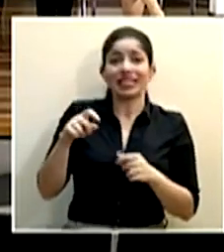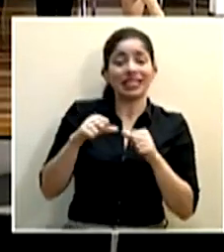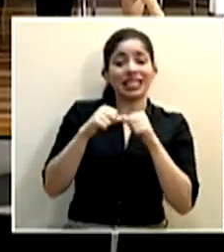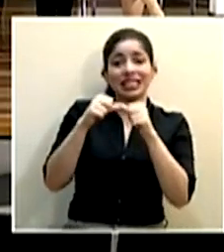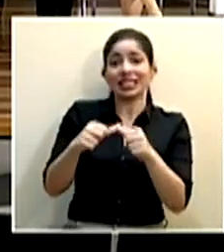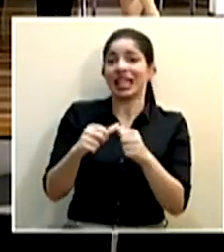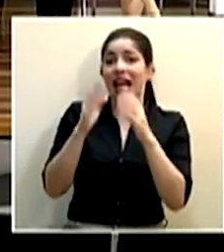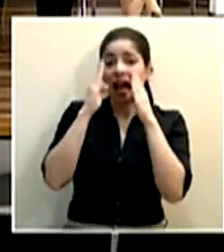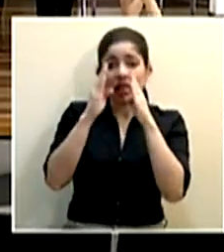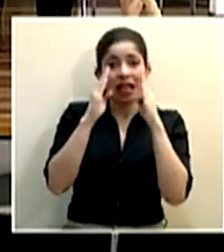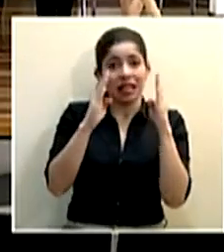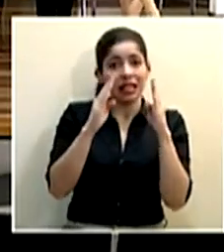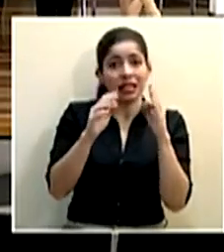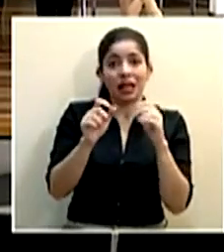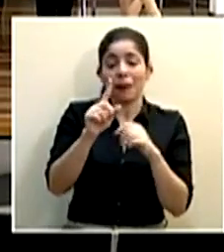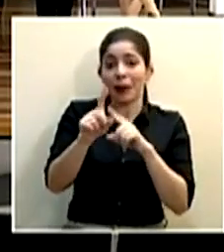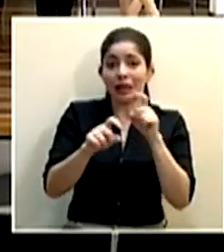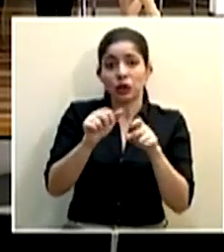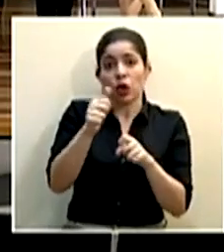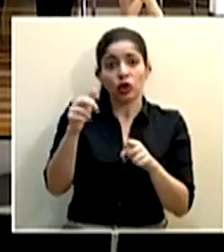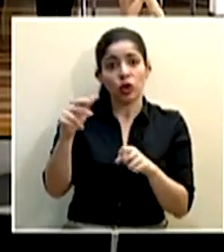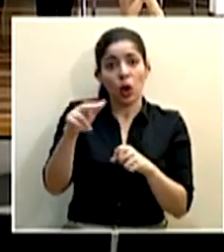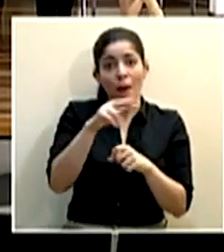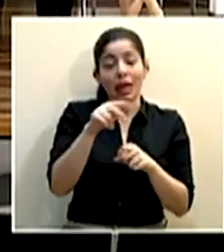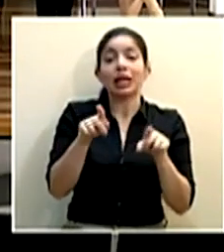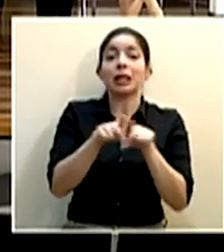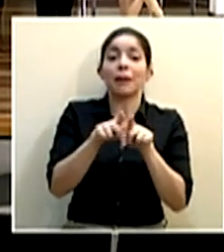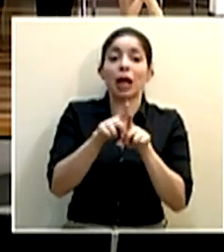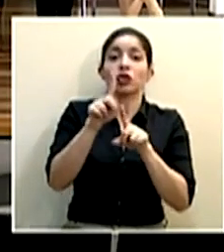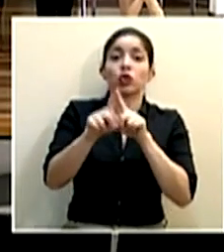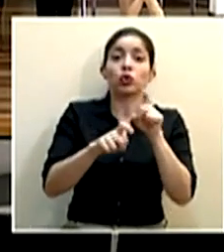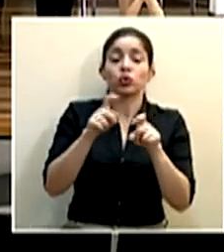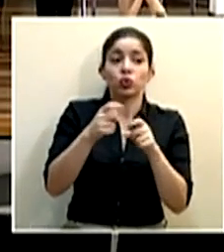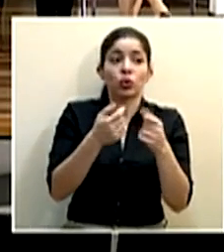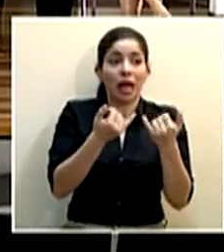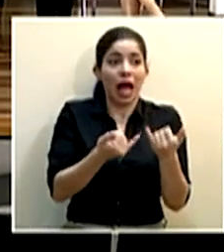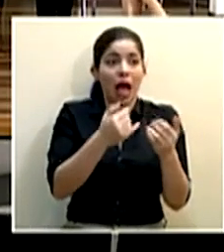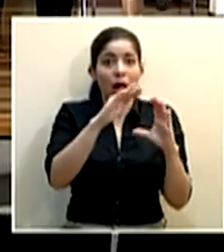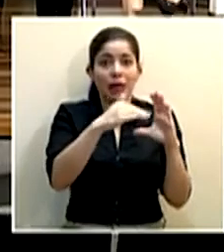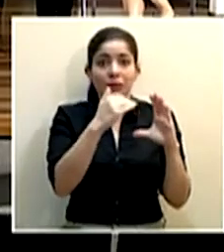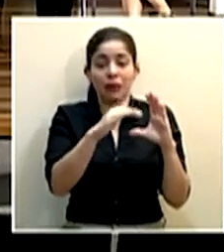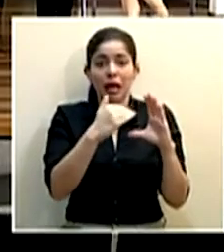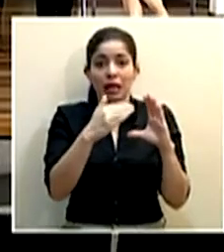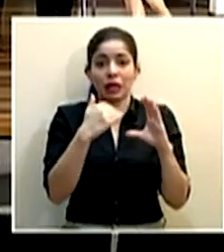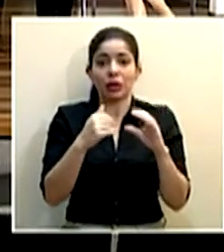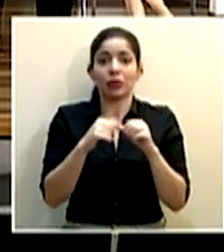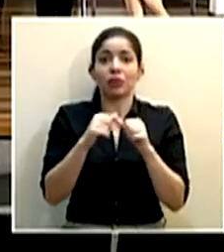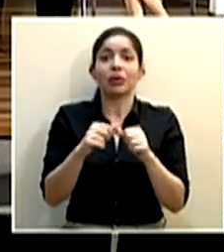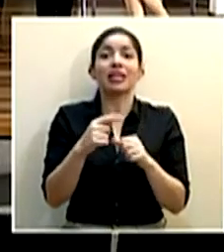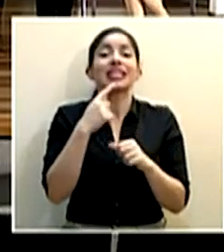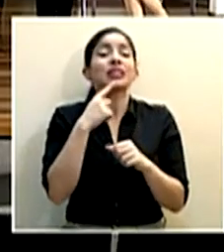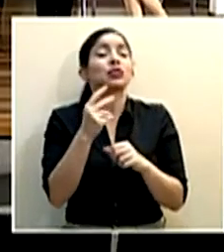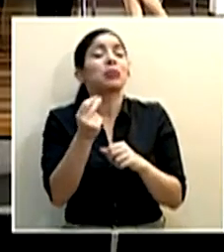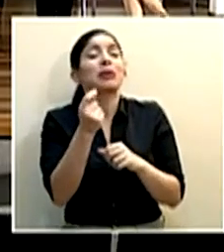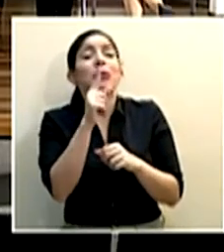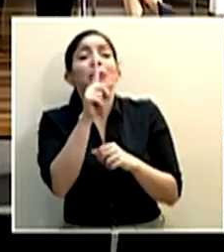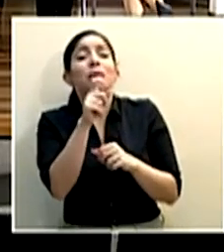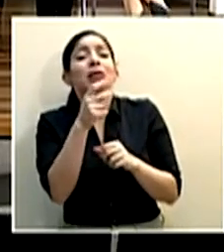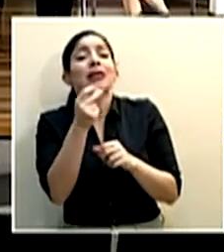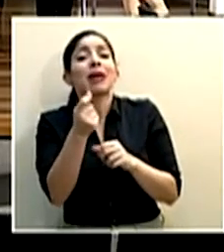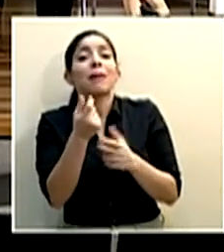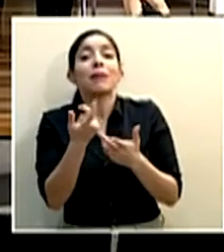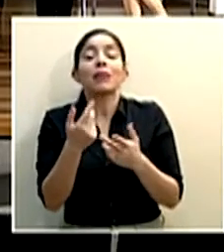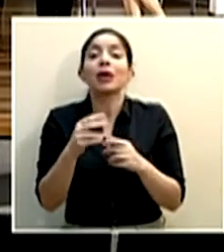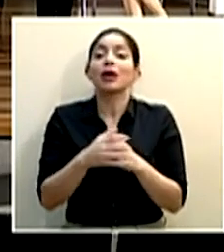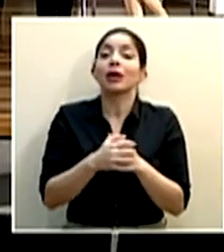atendiendo a las consultas de los demás colegas y también las consultas que nos están llegando. Continuamos con Roberto Brenes. Una súper rápida, porque